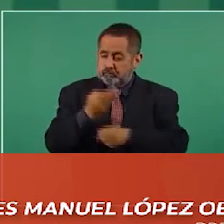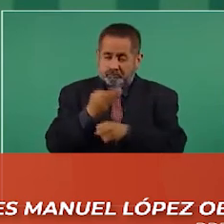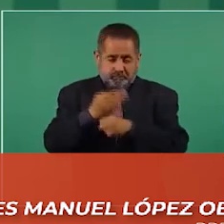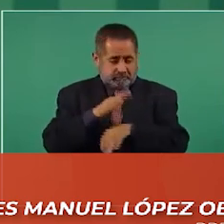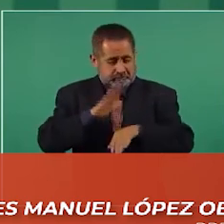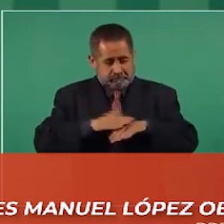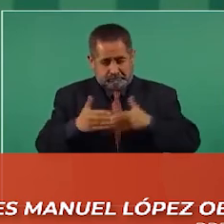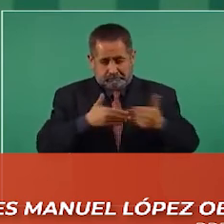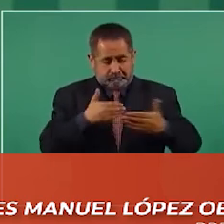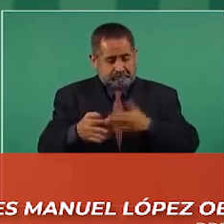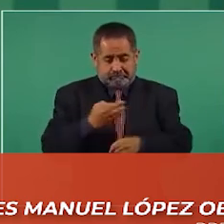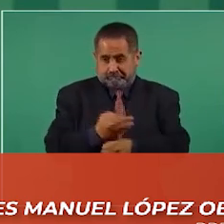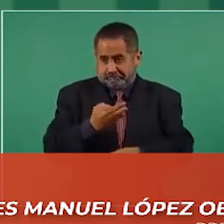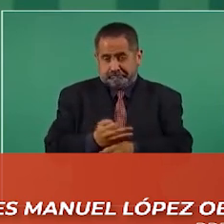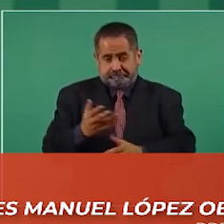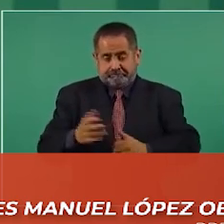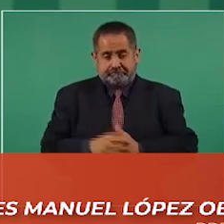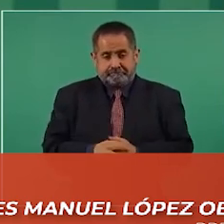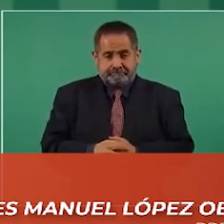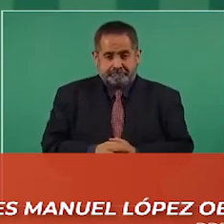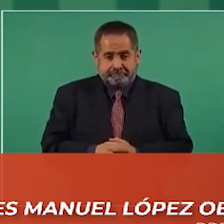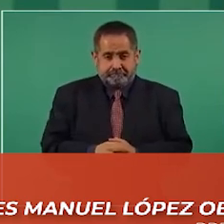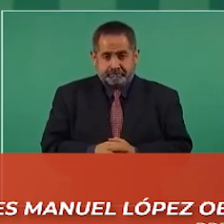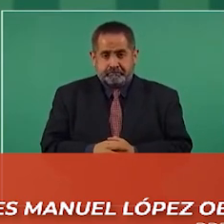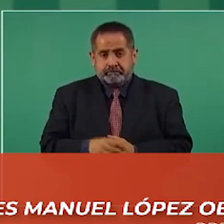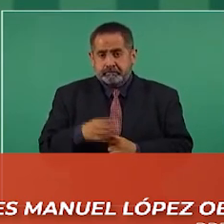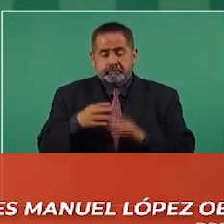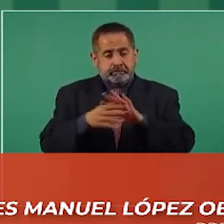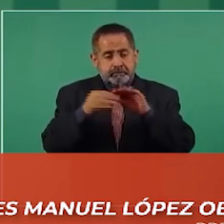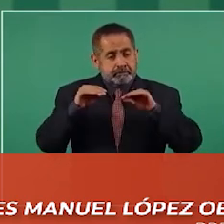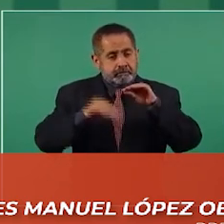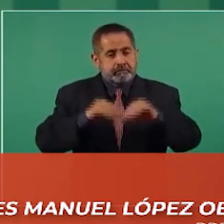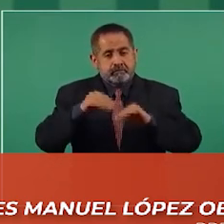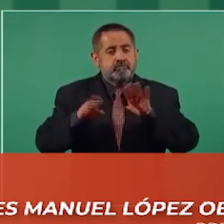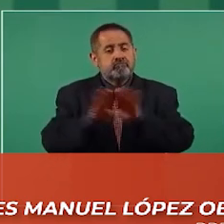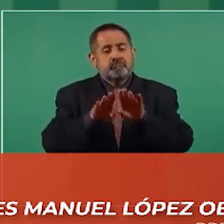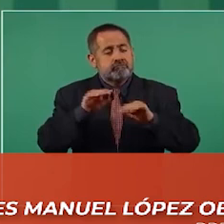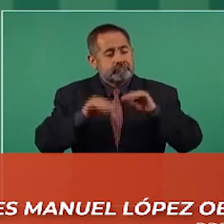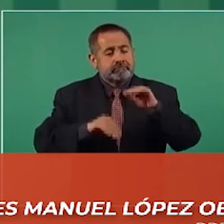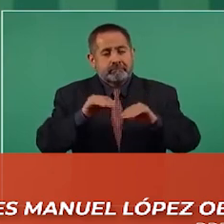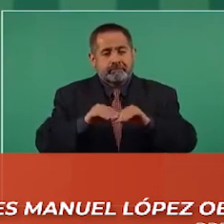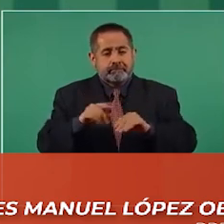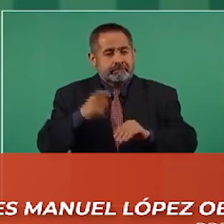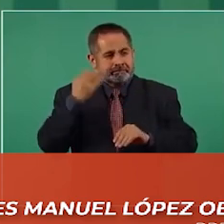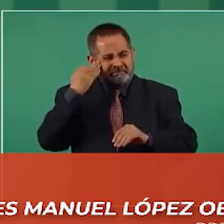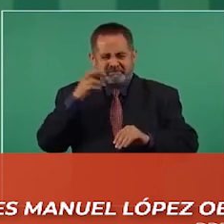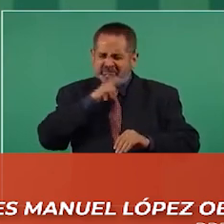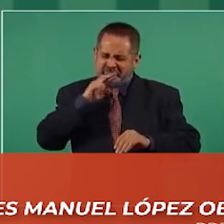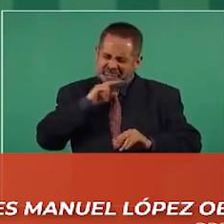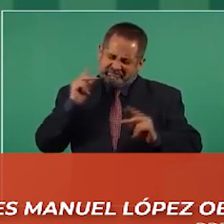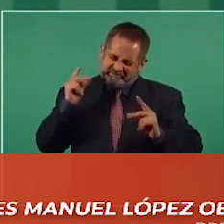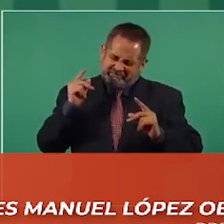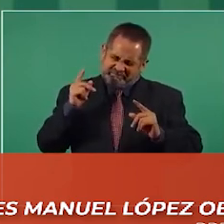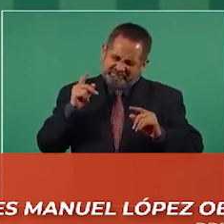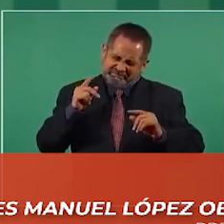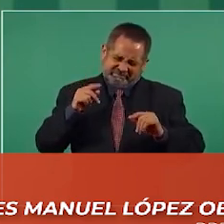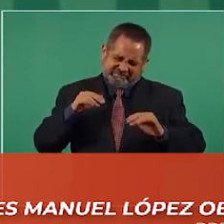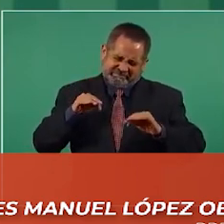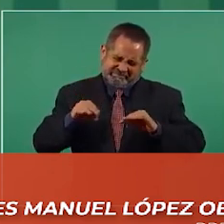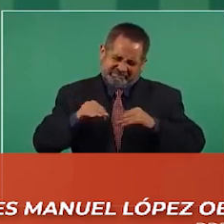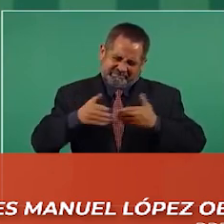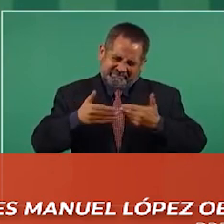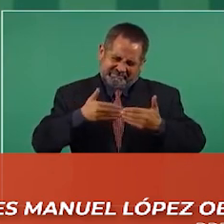en este tiempo que se está haciendo en un tiempo récord